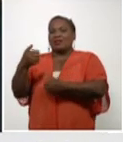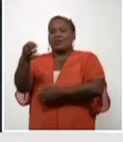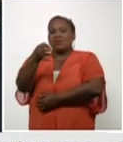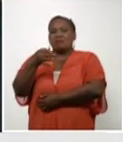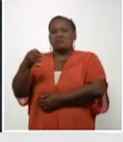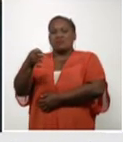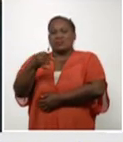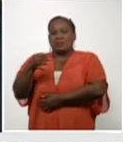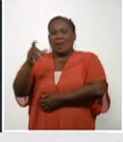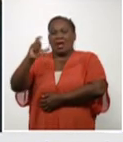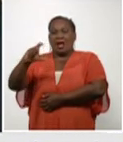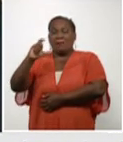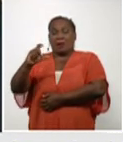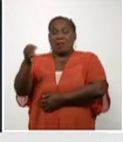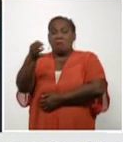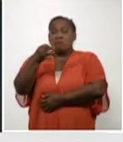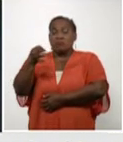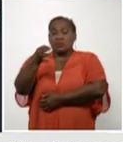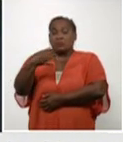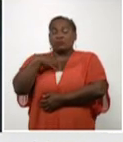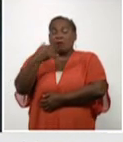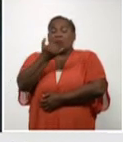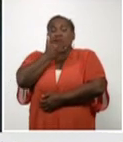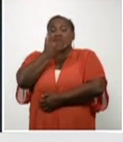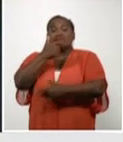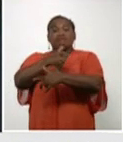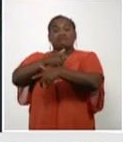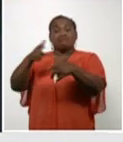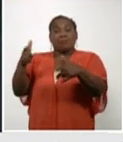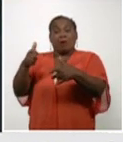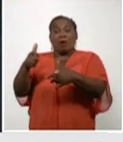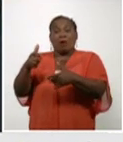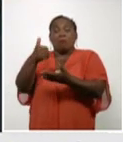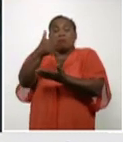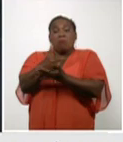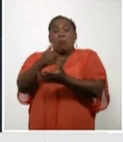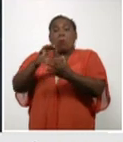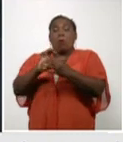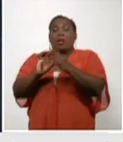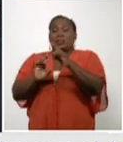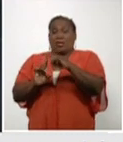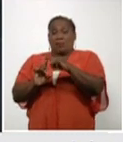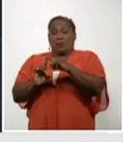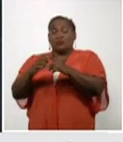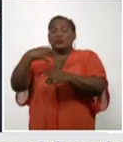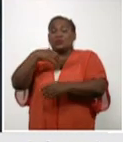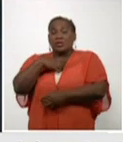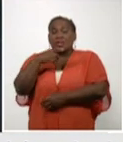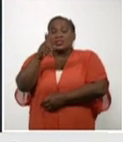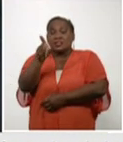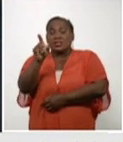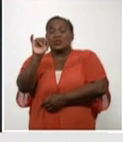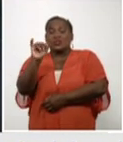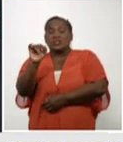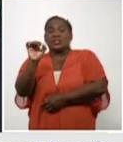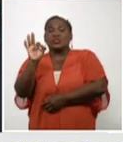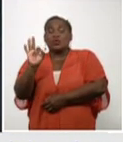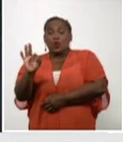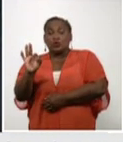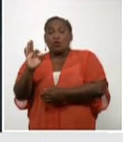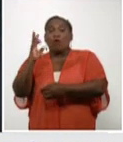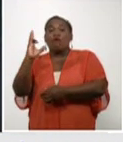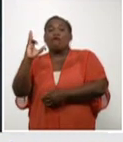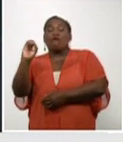que tiene la segunda mayor tasa de incidencia de nuestra provincia. Guantánamo que se mantiene con 168 focos activos, 13 eventos,